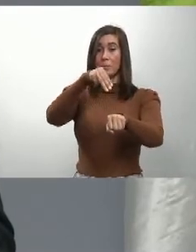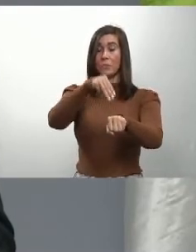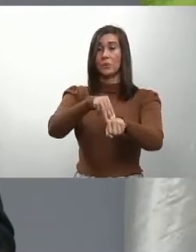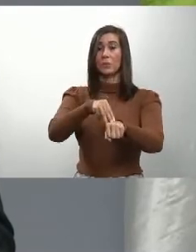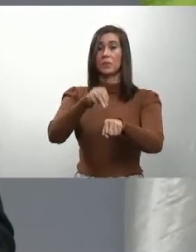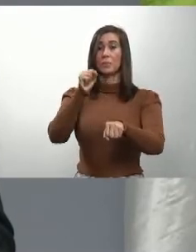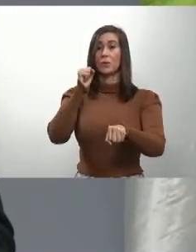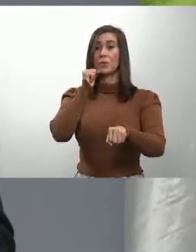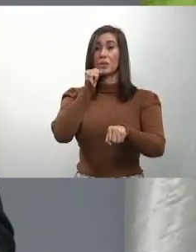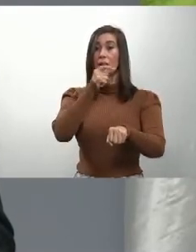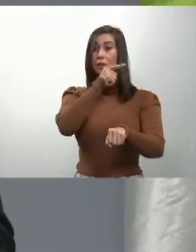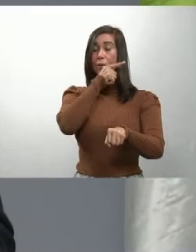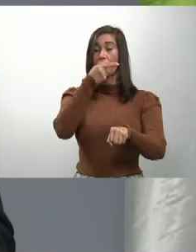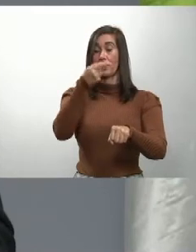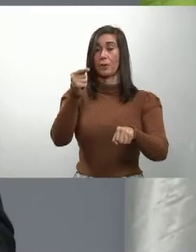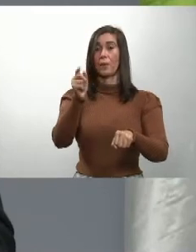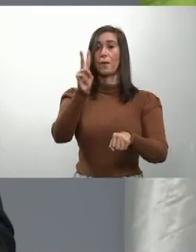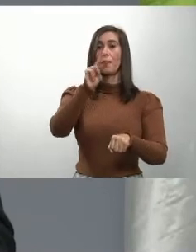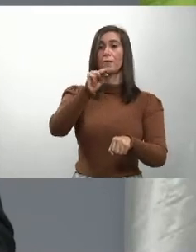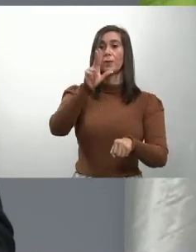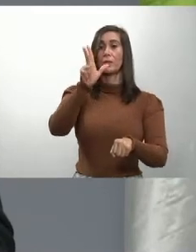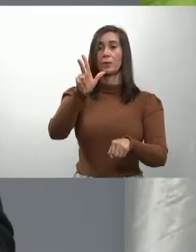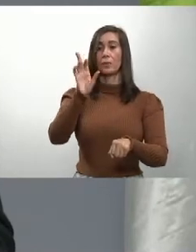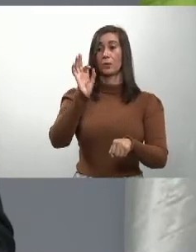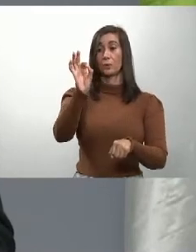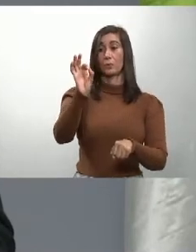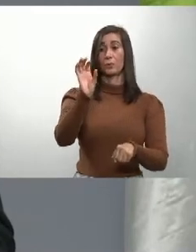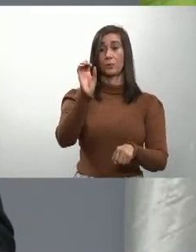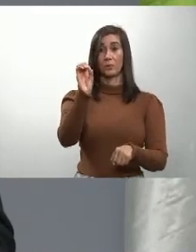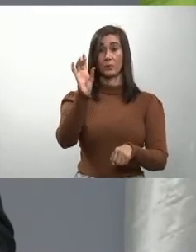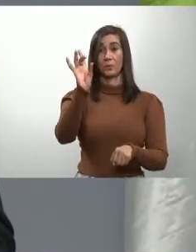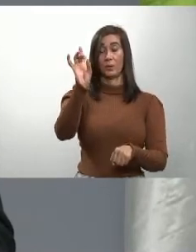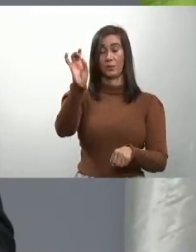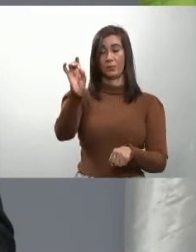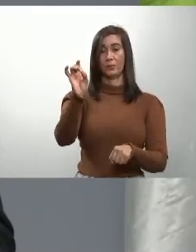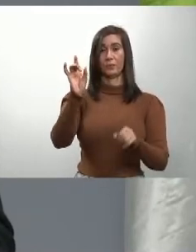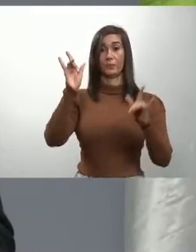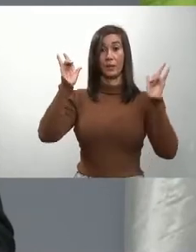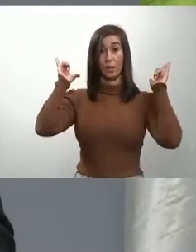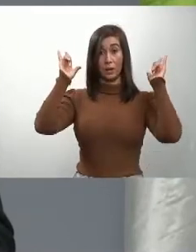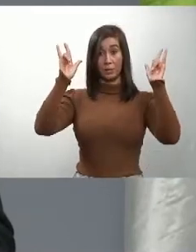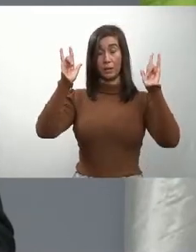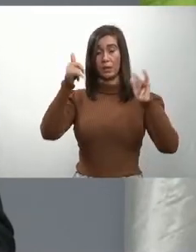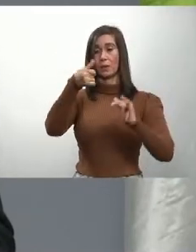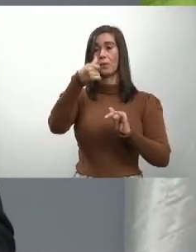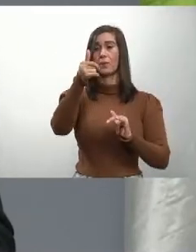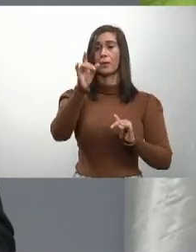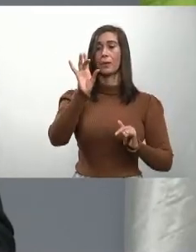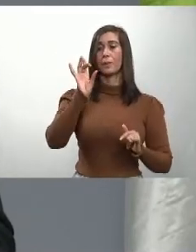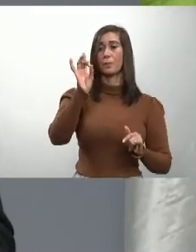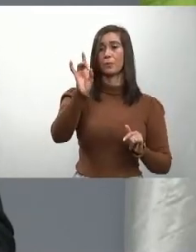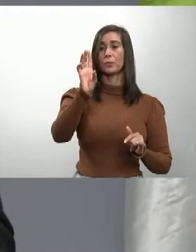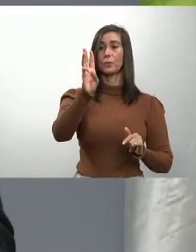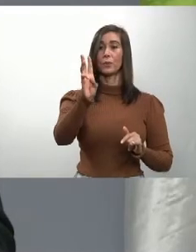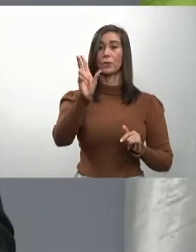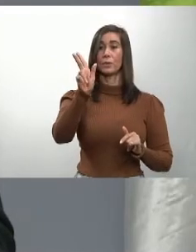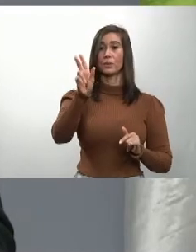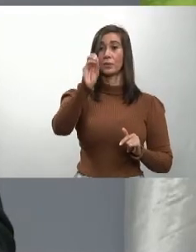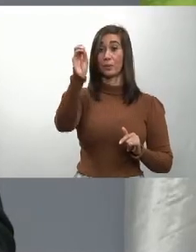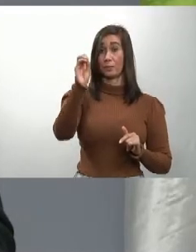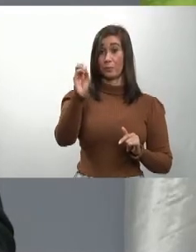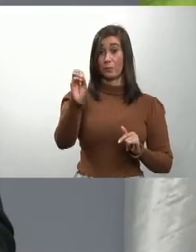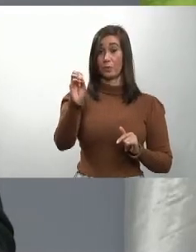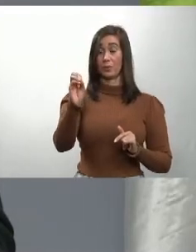Guzmán, 24.08%. Santiago, 10.63%.